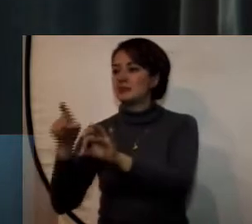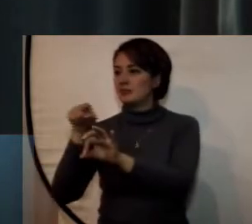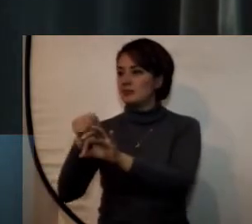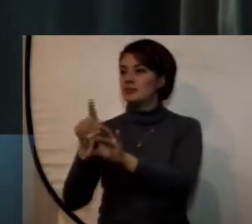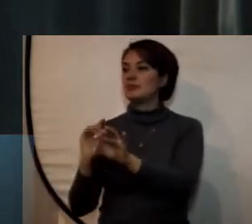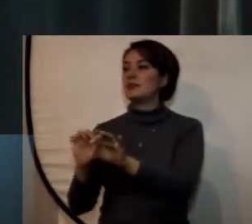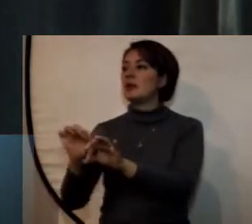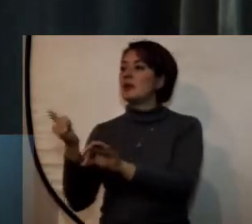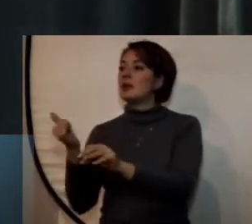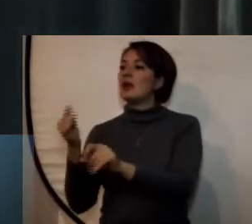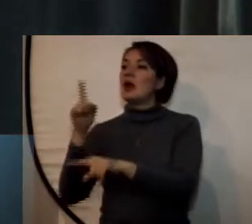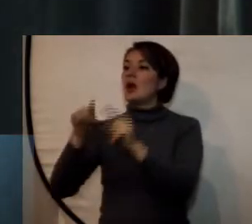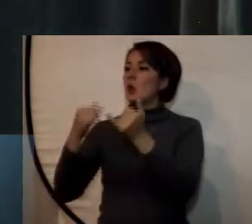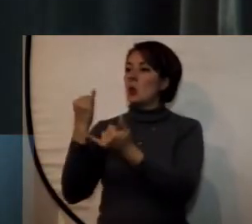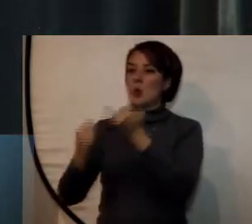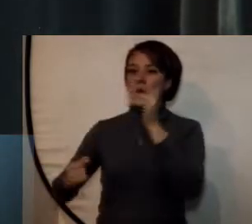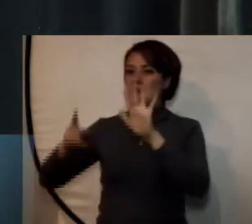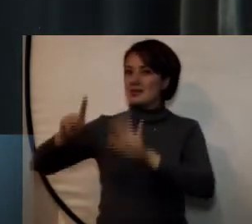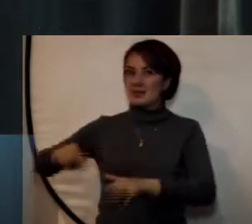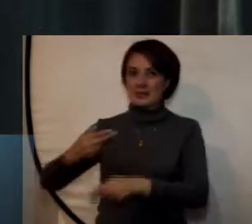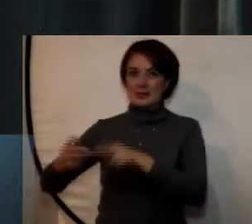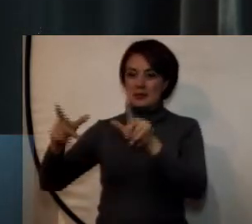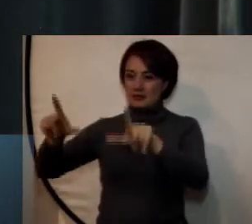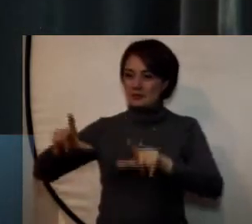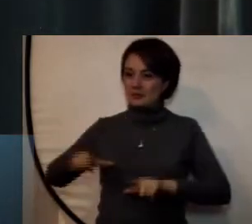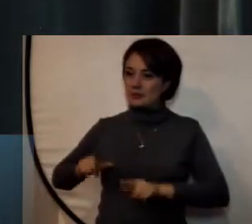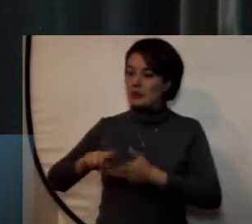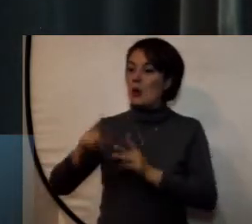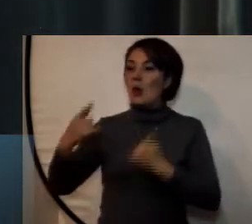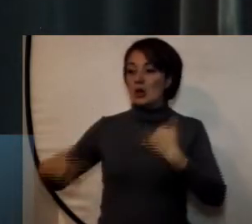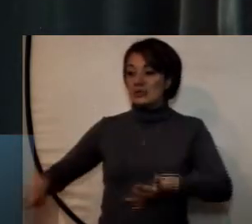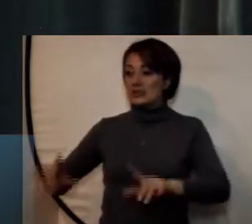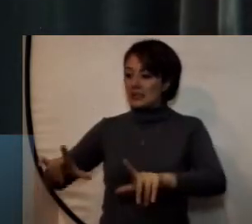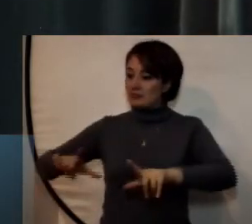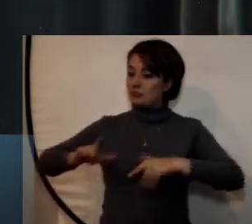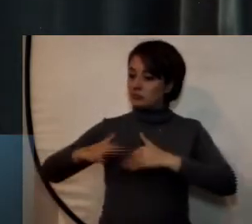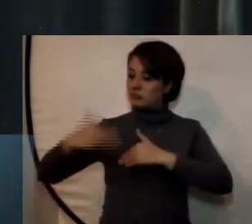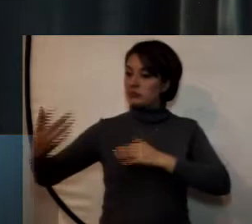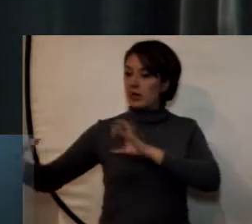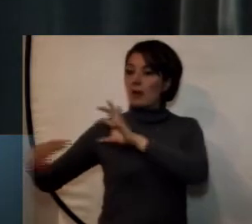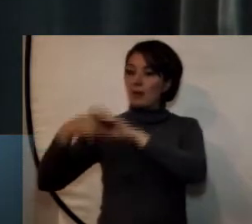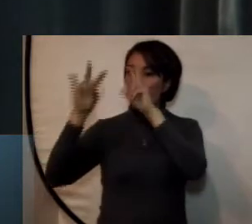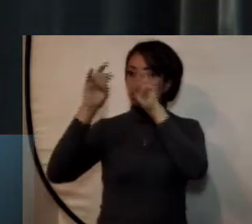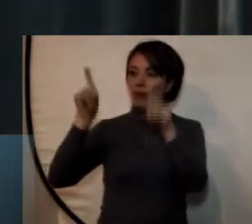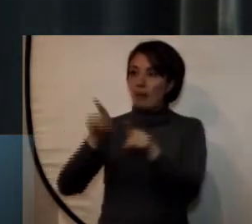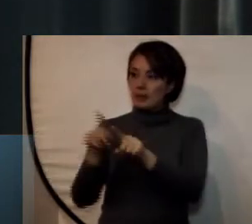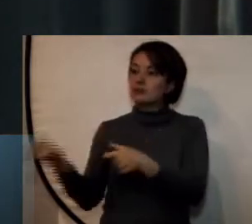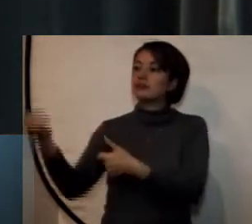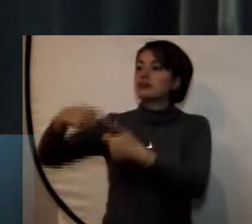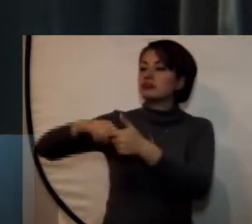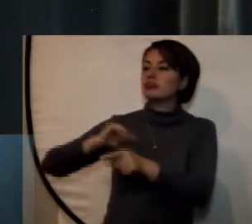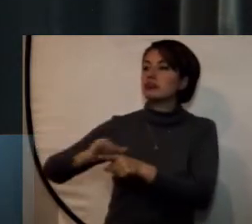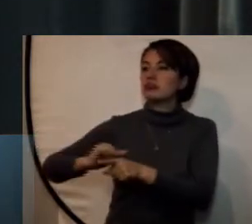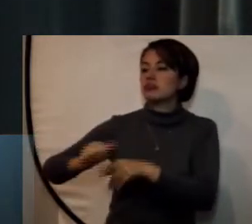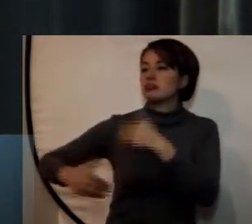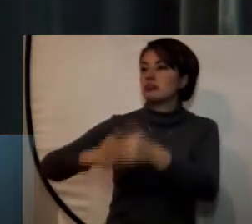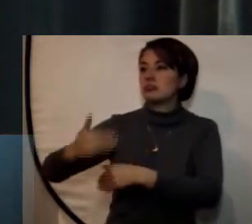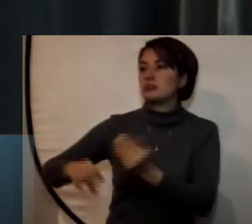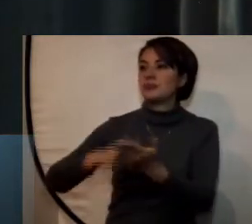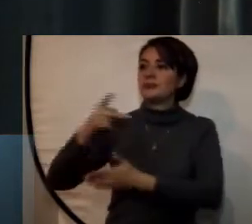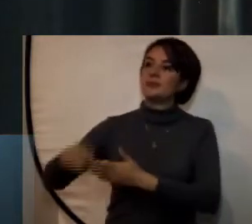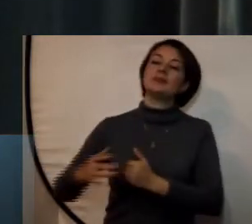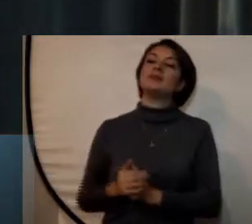digamos los estudiantes de últimos semestres o egresados en el desarrollo de estas actividades por supuesto